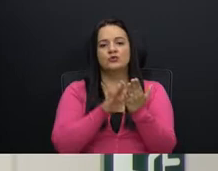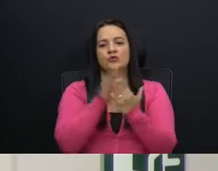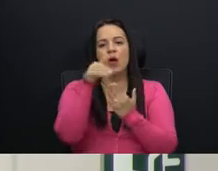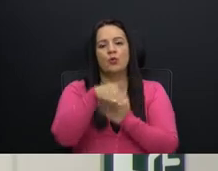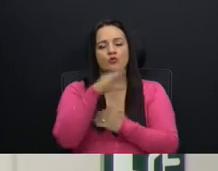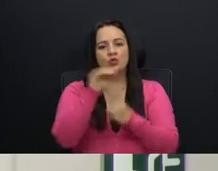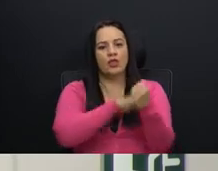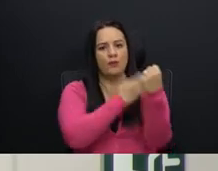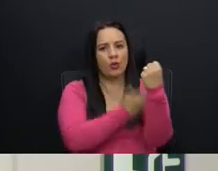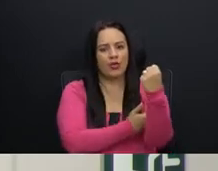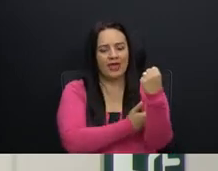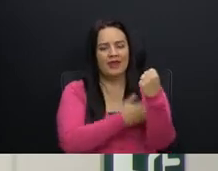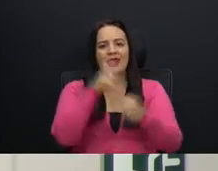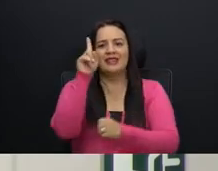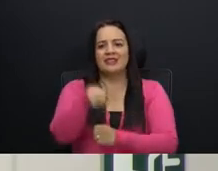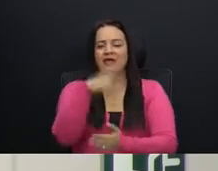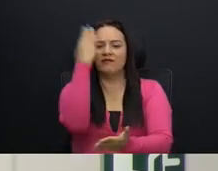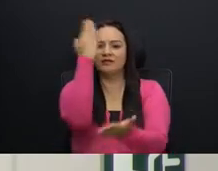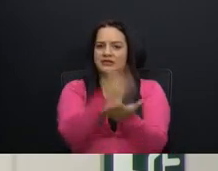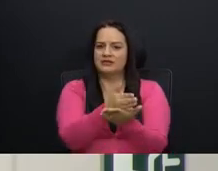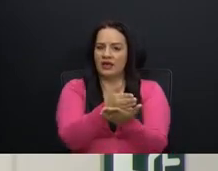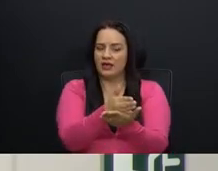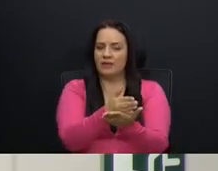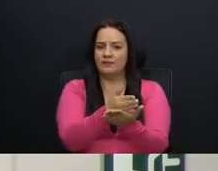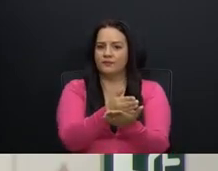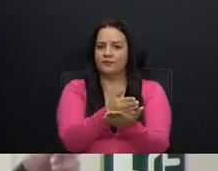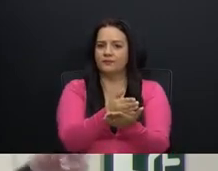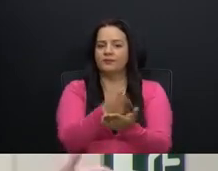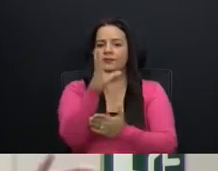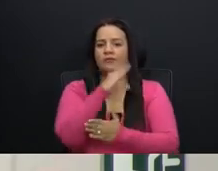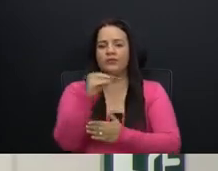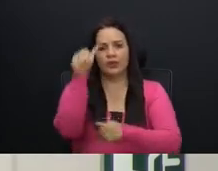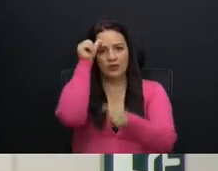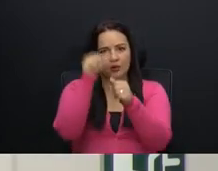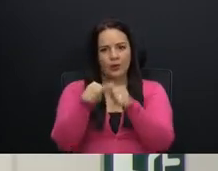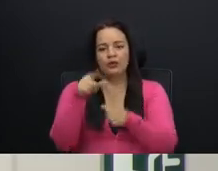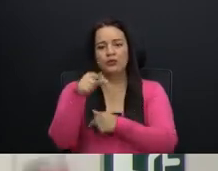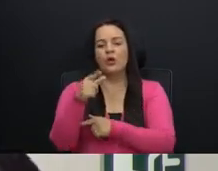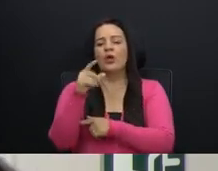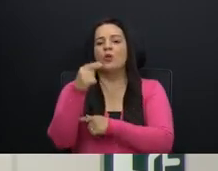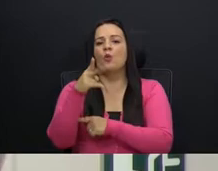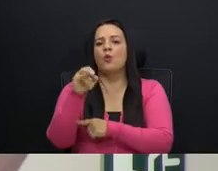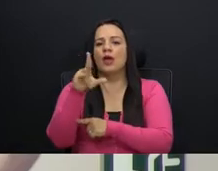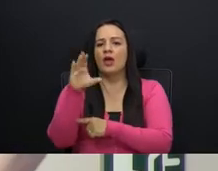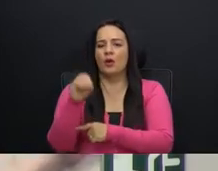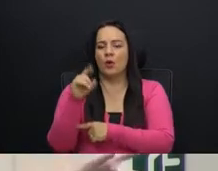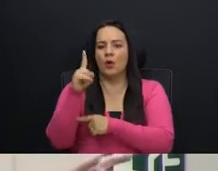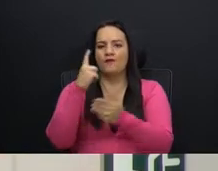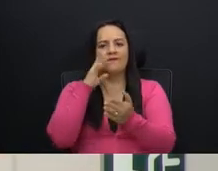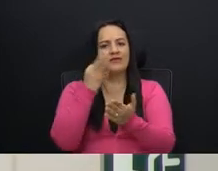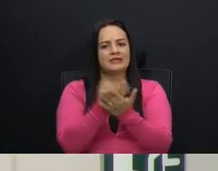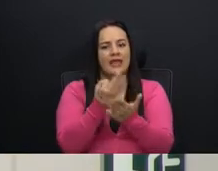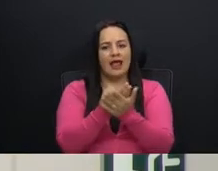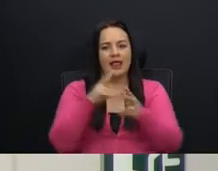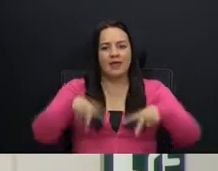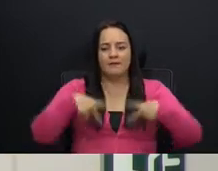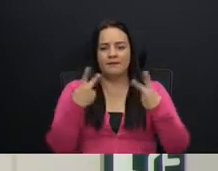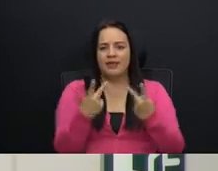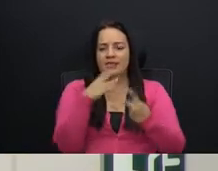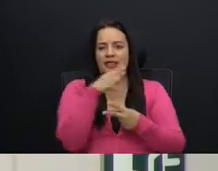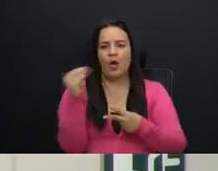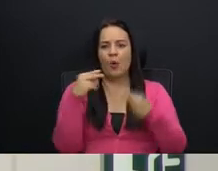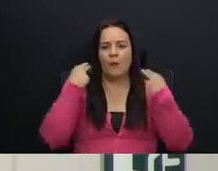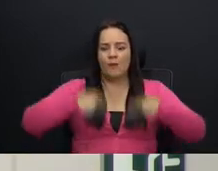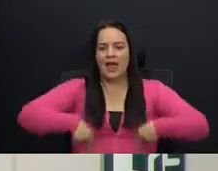de poder tienen que cesar. Recuento el hueco fiscal. Recuento la vida humana es inviolable. Recuento, ahora